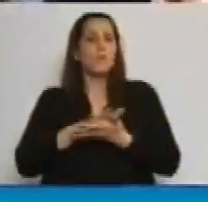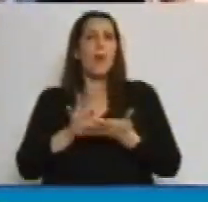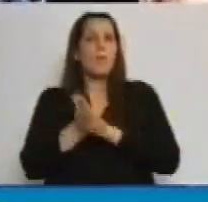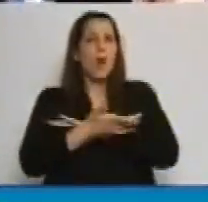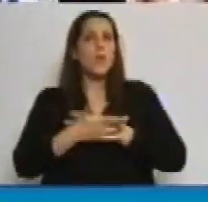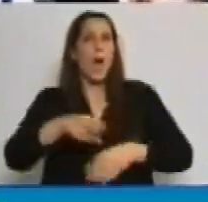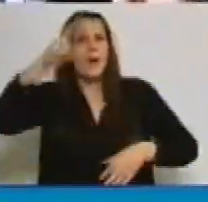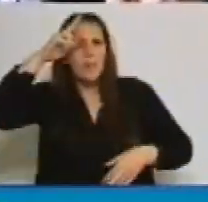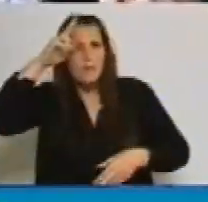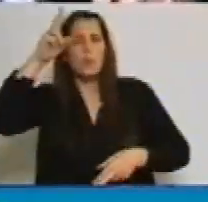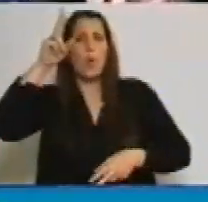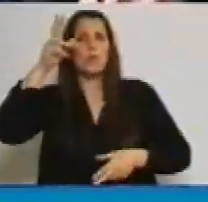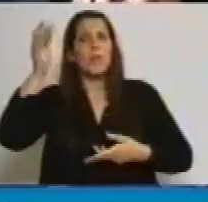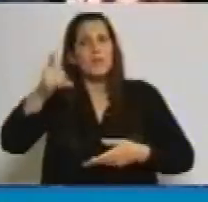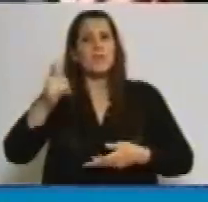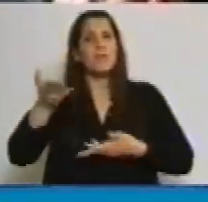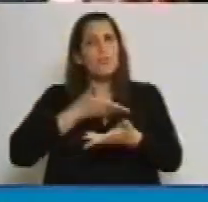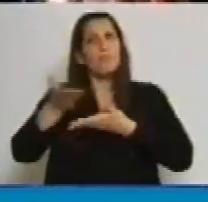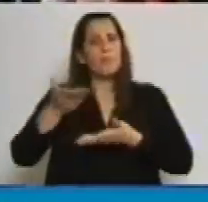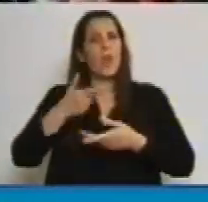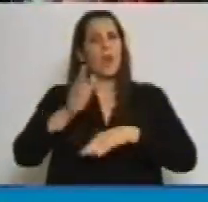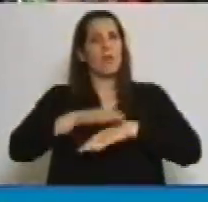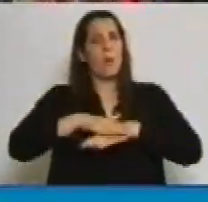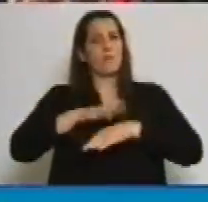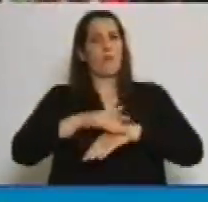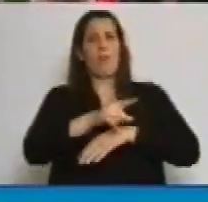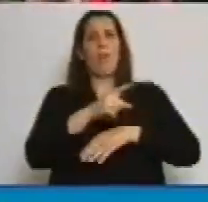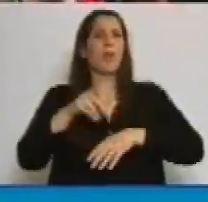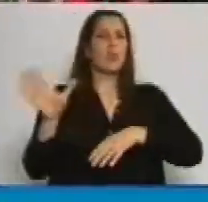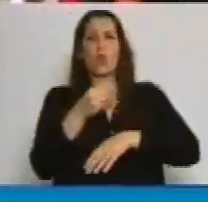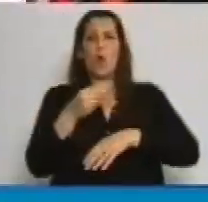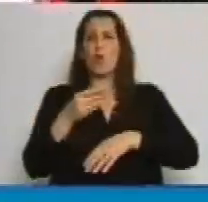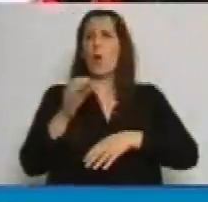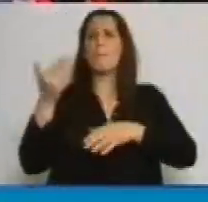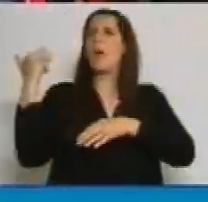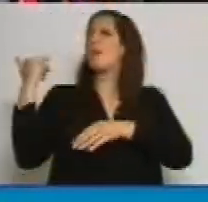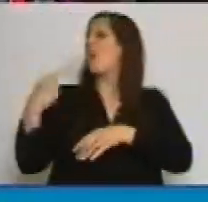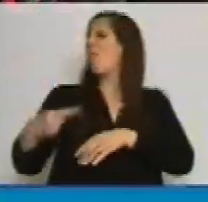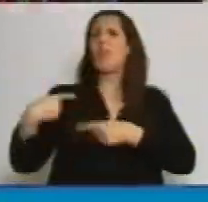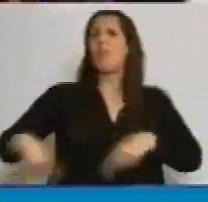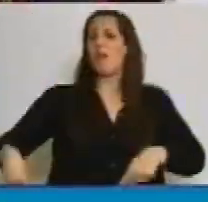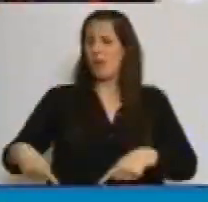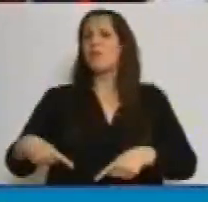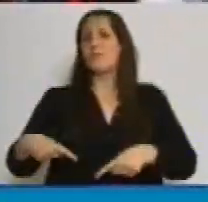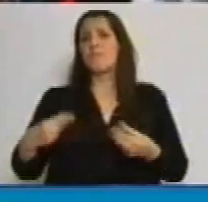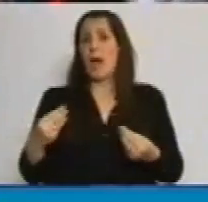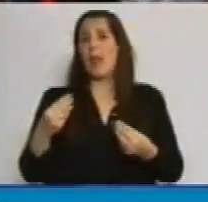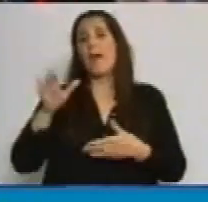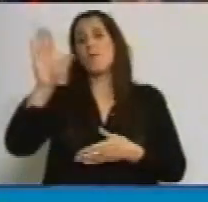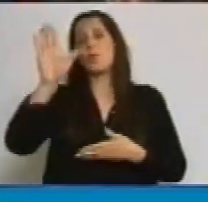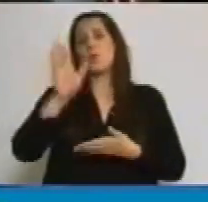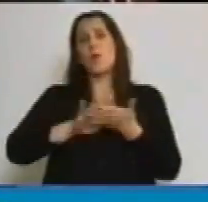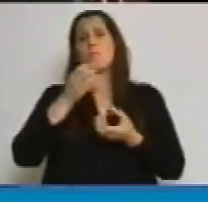respetuosa y haciéndose cargo de todo lo que han hecho en el pasado para poder reparar en el futuro.